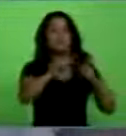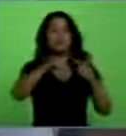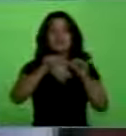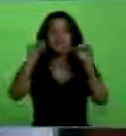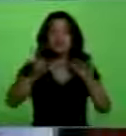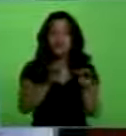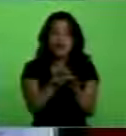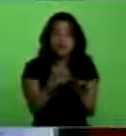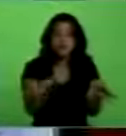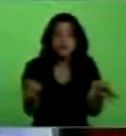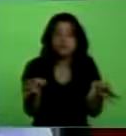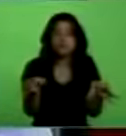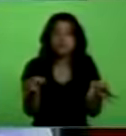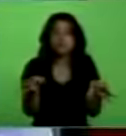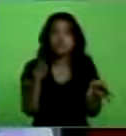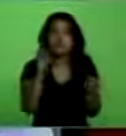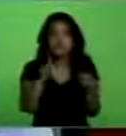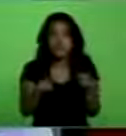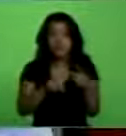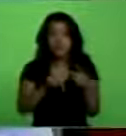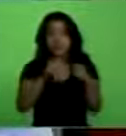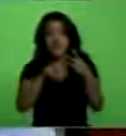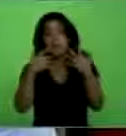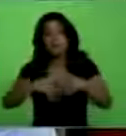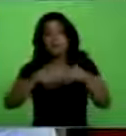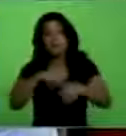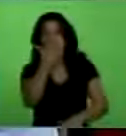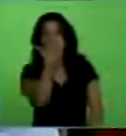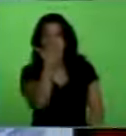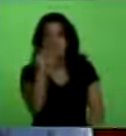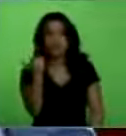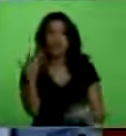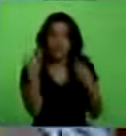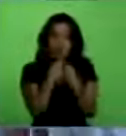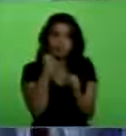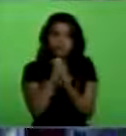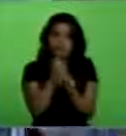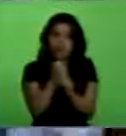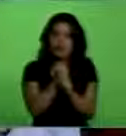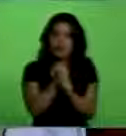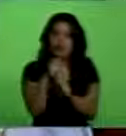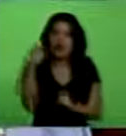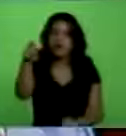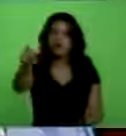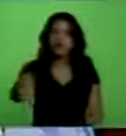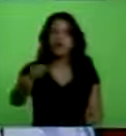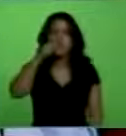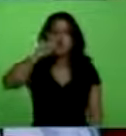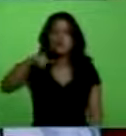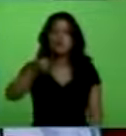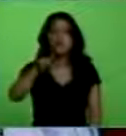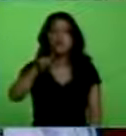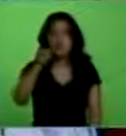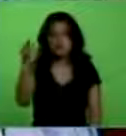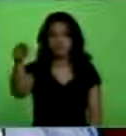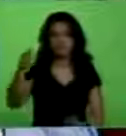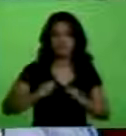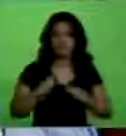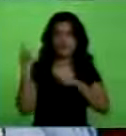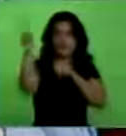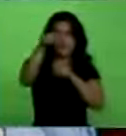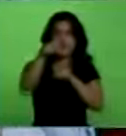con Envidrio. Bueno, ¿cuántas cosas estamos haciendo juntos? Aquí está Julito, nuestro embajador allá,